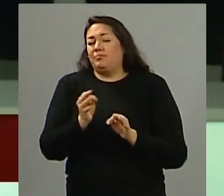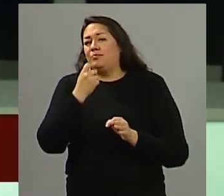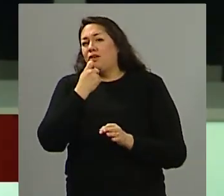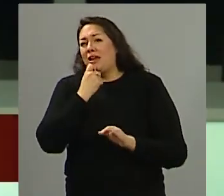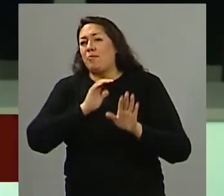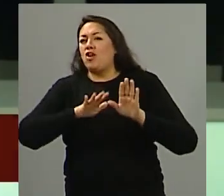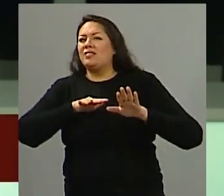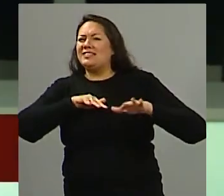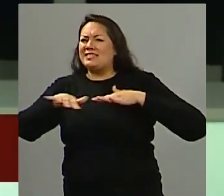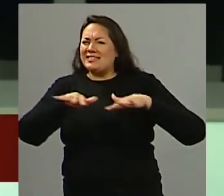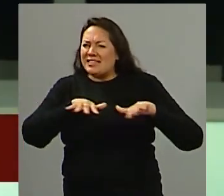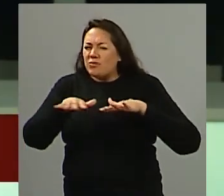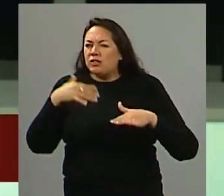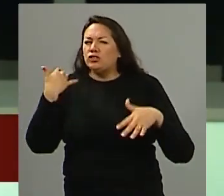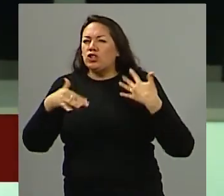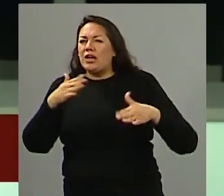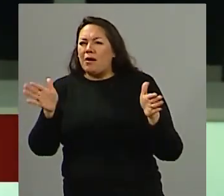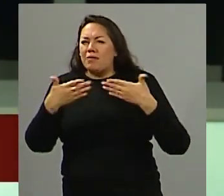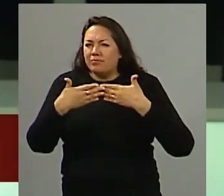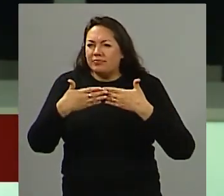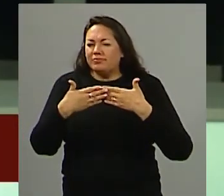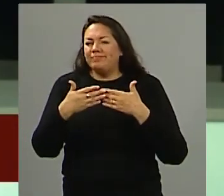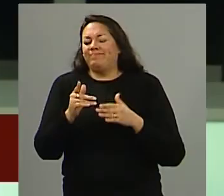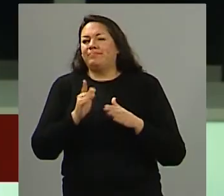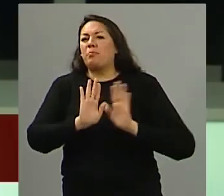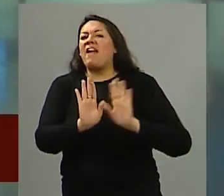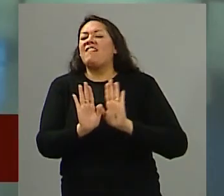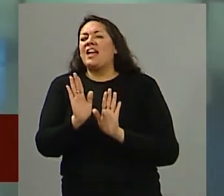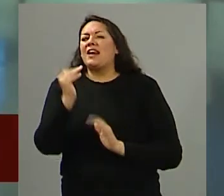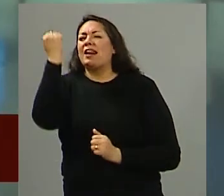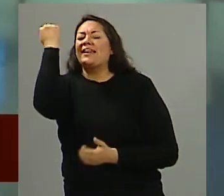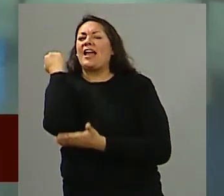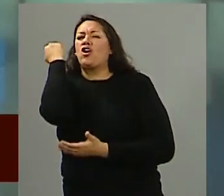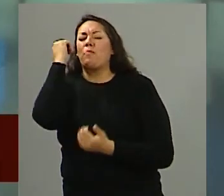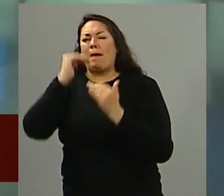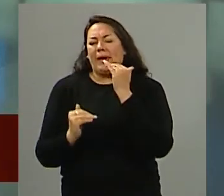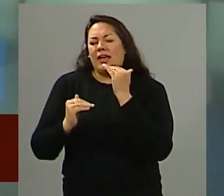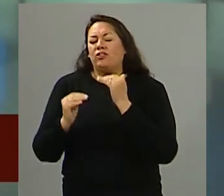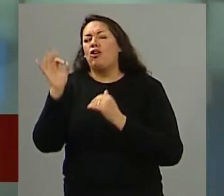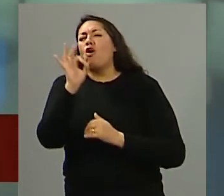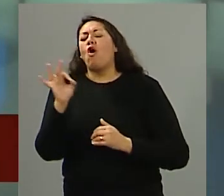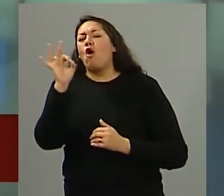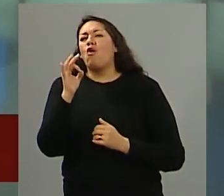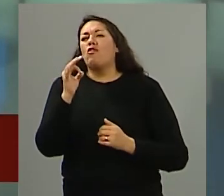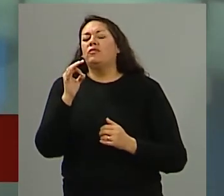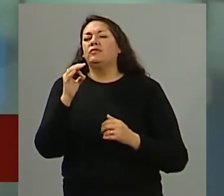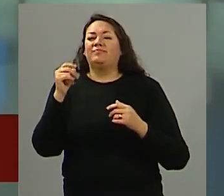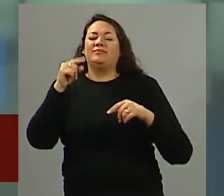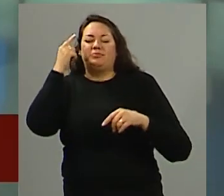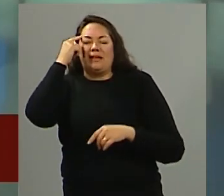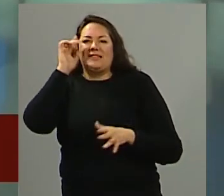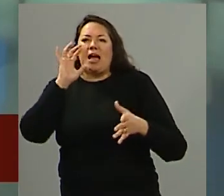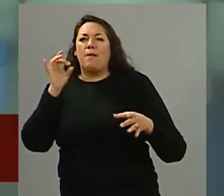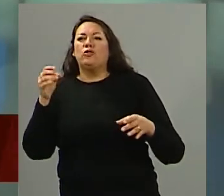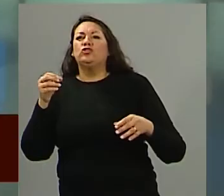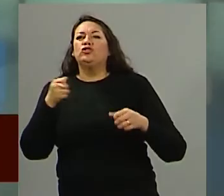sea menor el impacto negativo que va a tener sobre las diferentes actividades obviamente que pensamos en el cruce de los